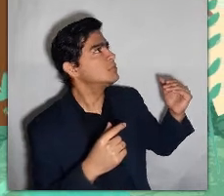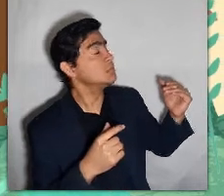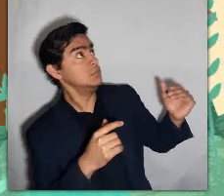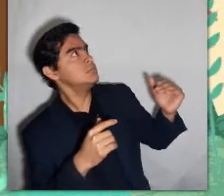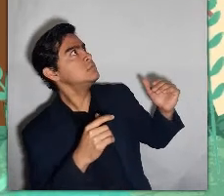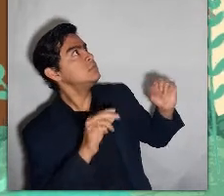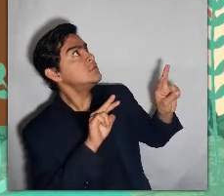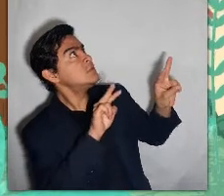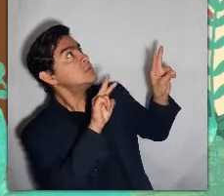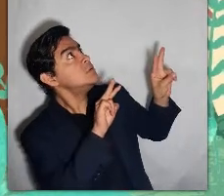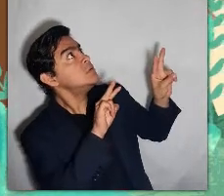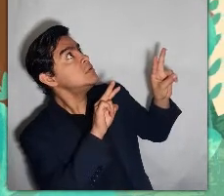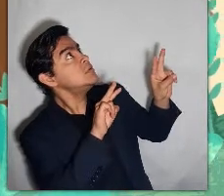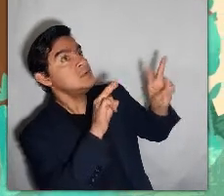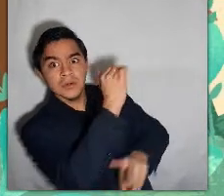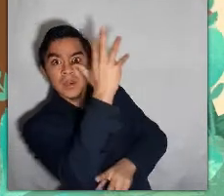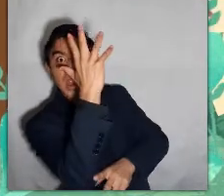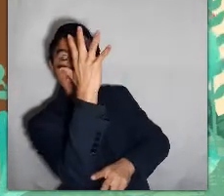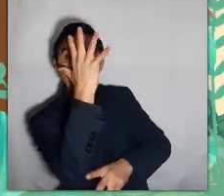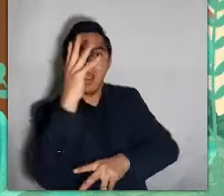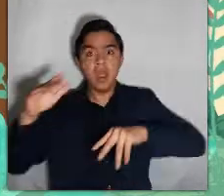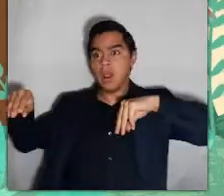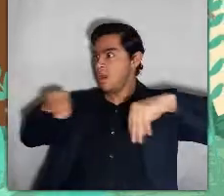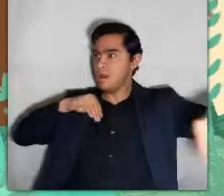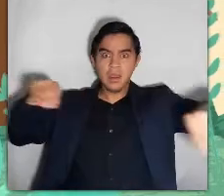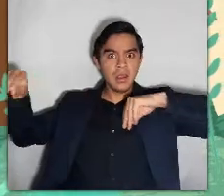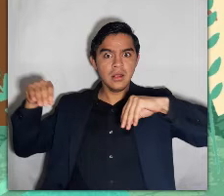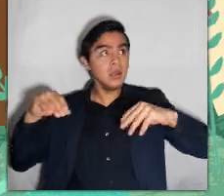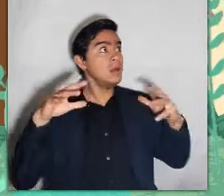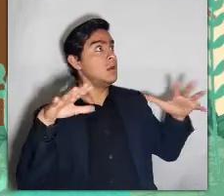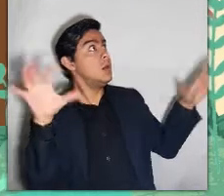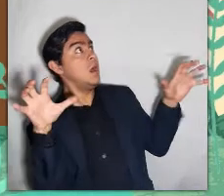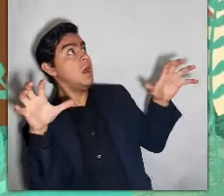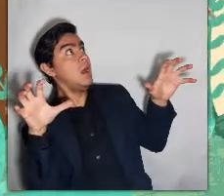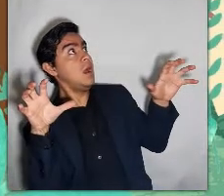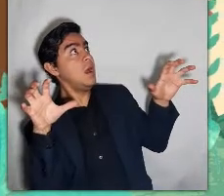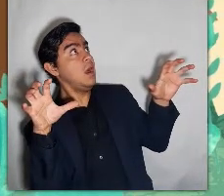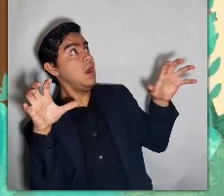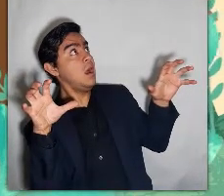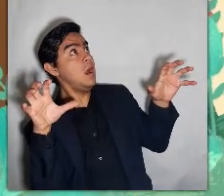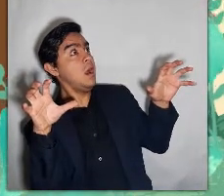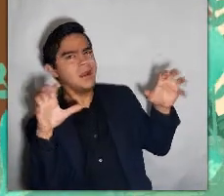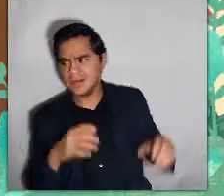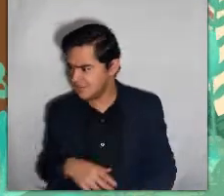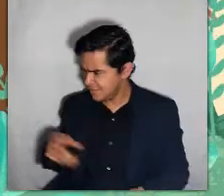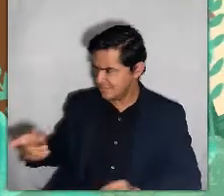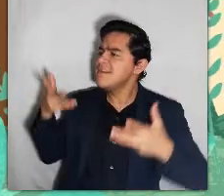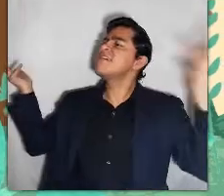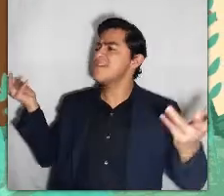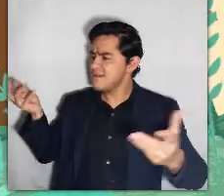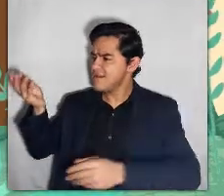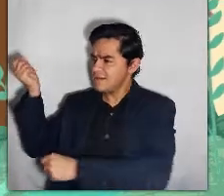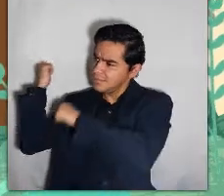Maderucho levantó la mirada y cuando vio al árbol que se movía como una persona, se quedó quieto como una